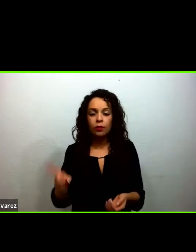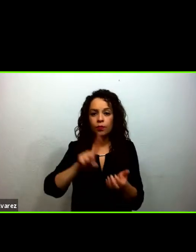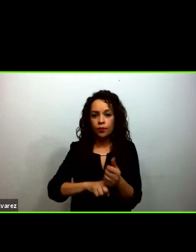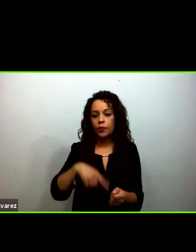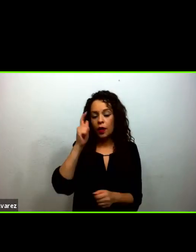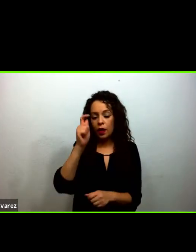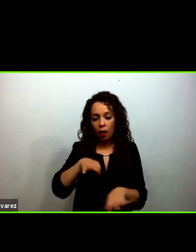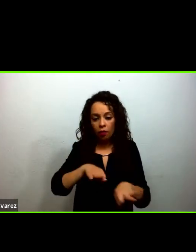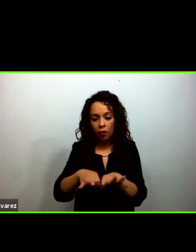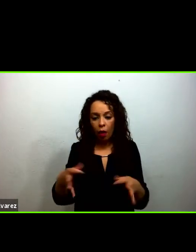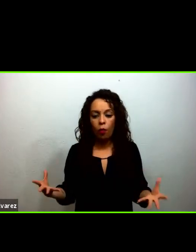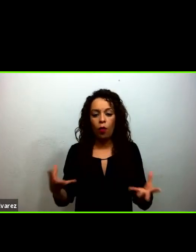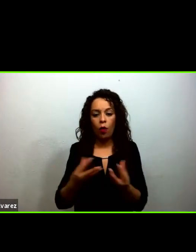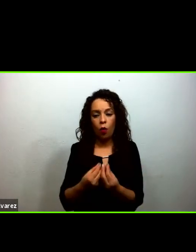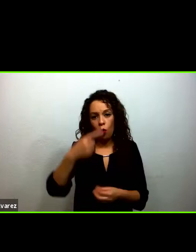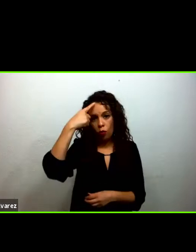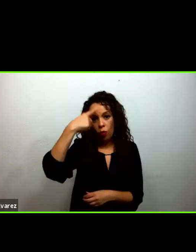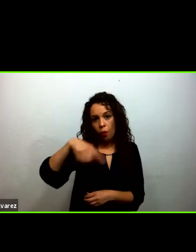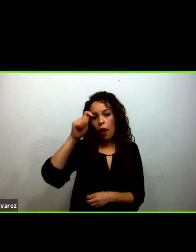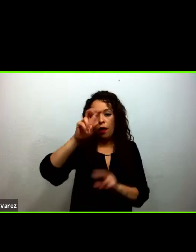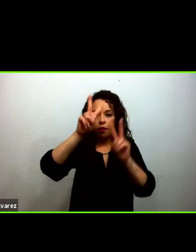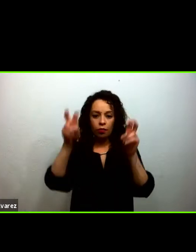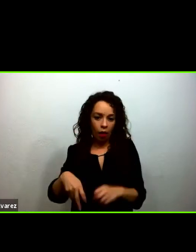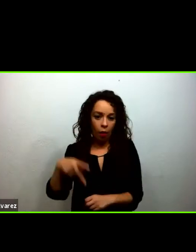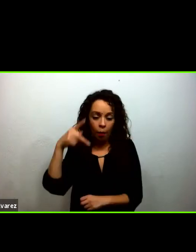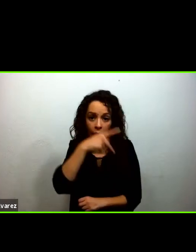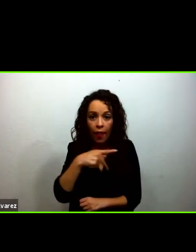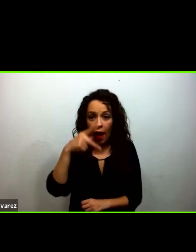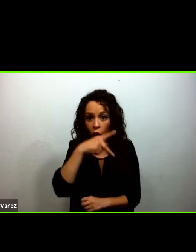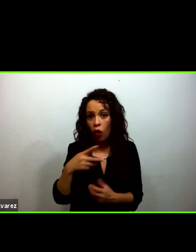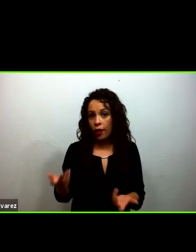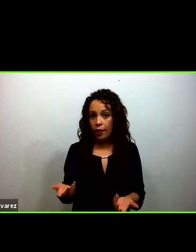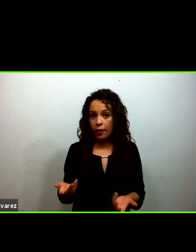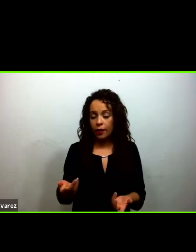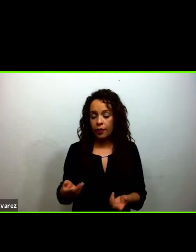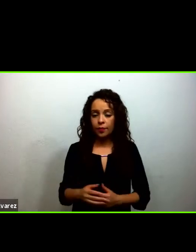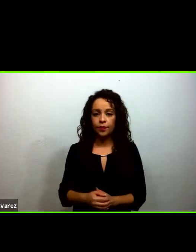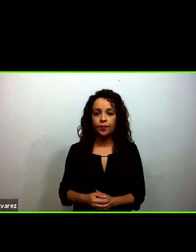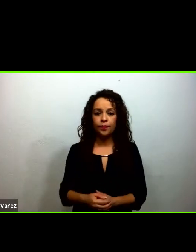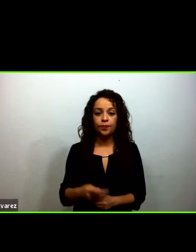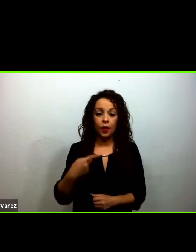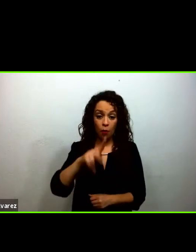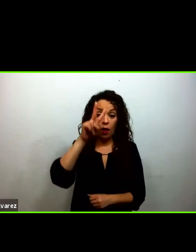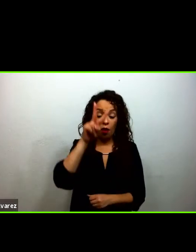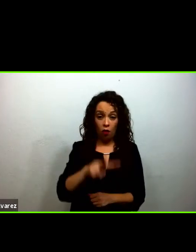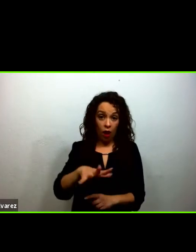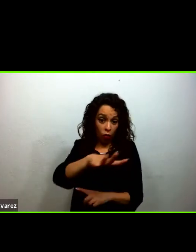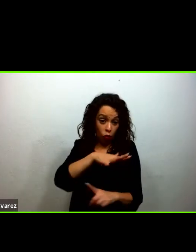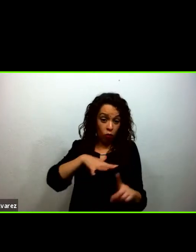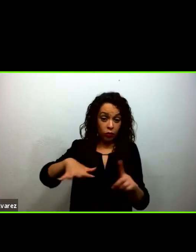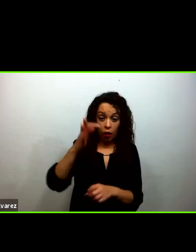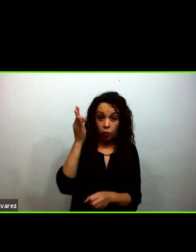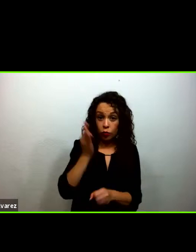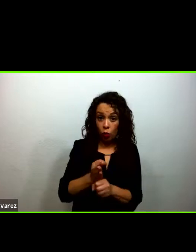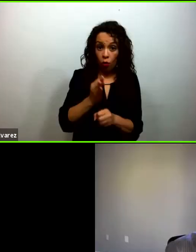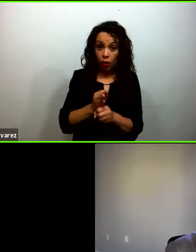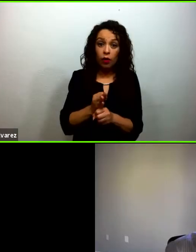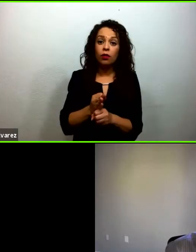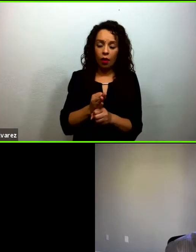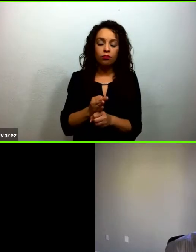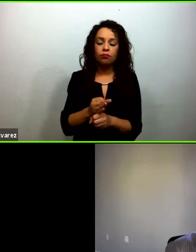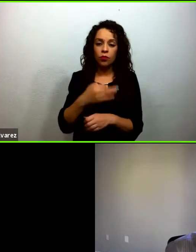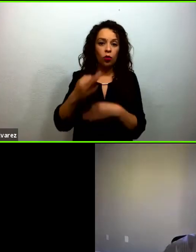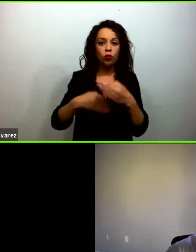colaborativo. Y, bueno, en contextos de emergencia, todos somos responsables de hacer posible el derecho a la